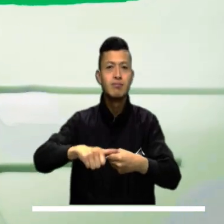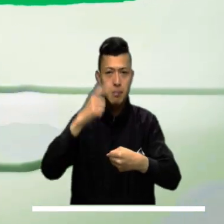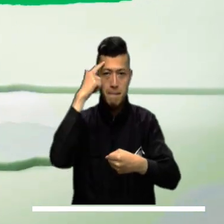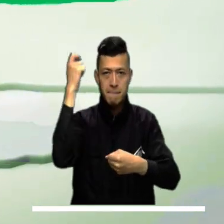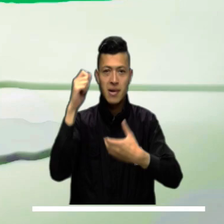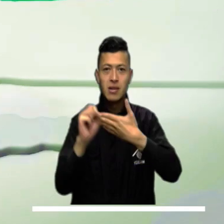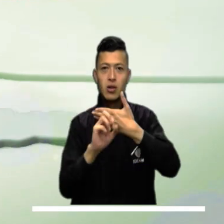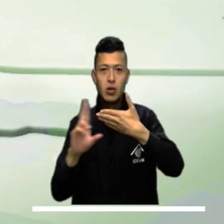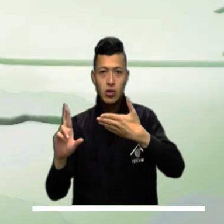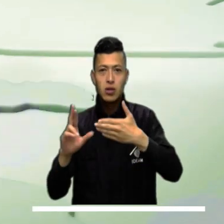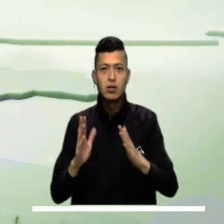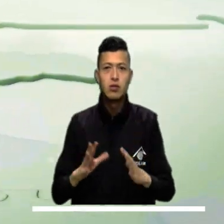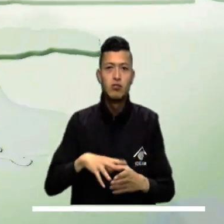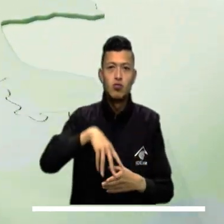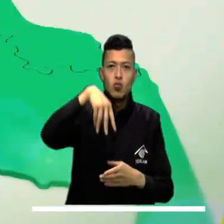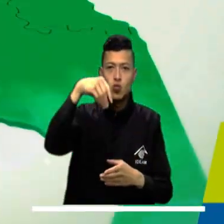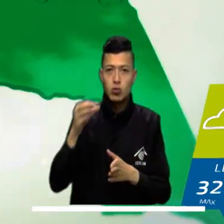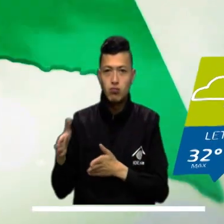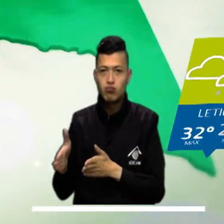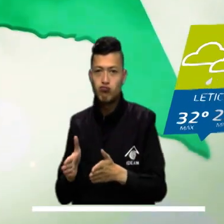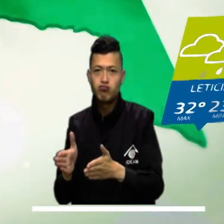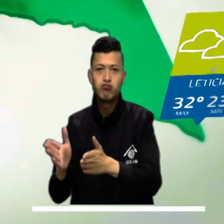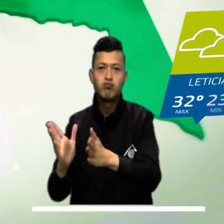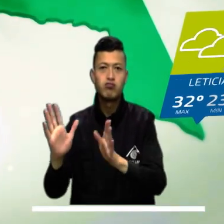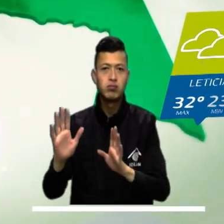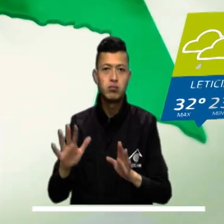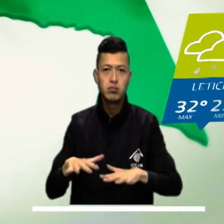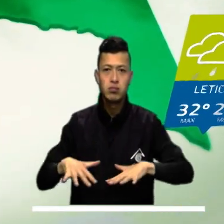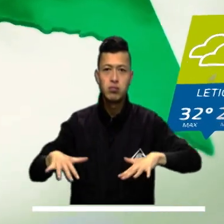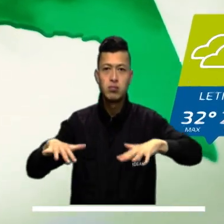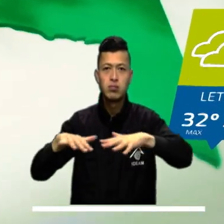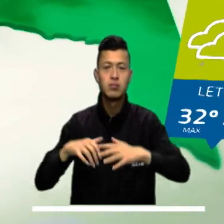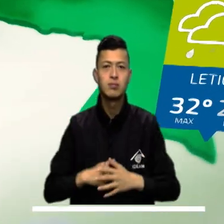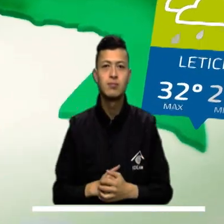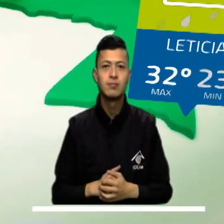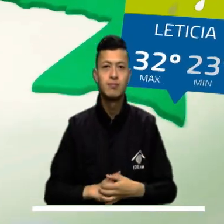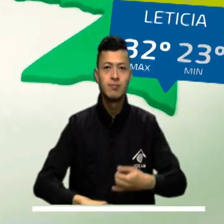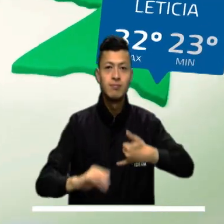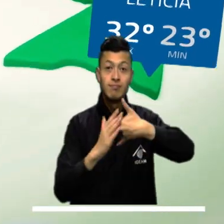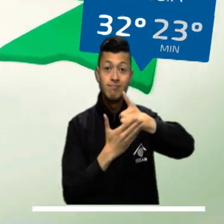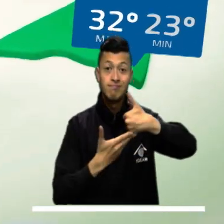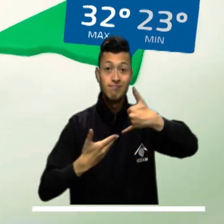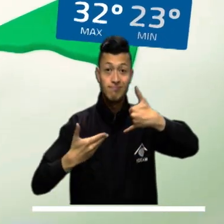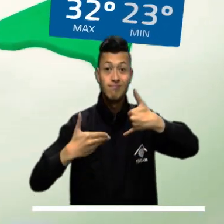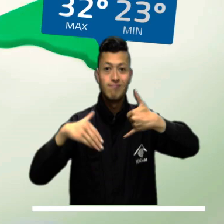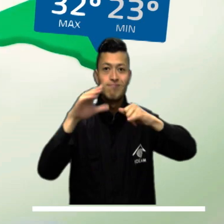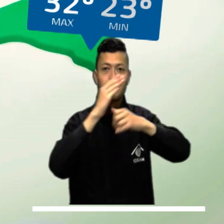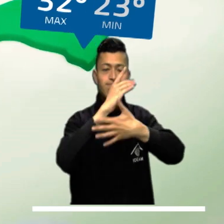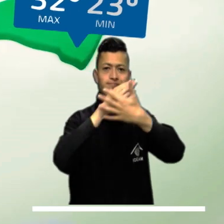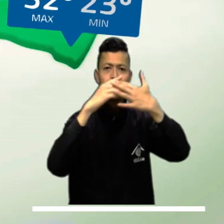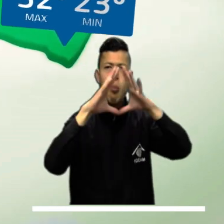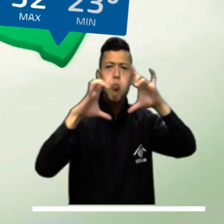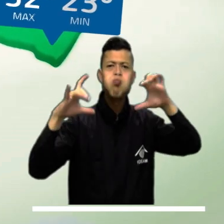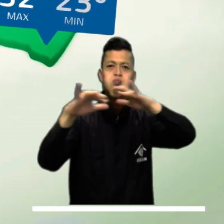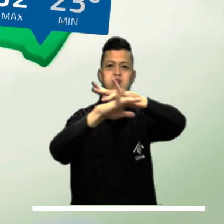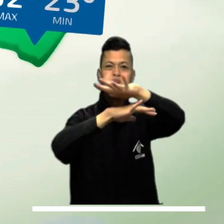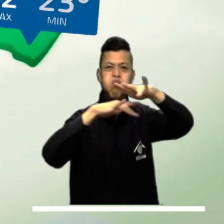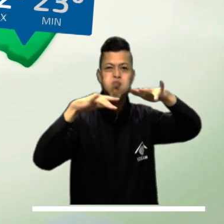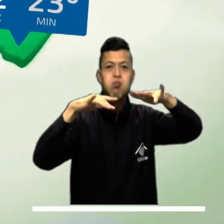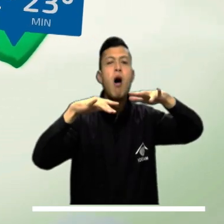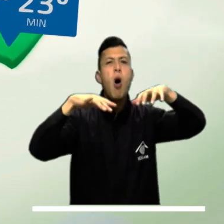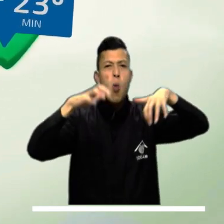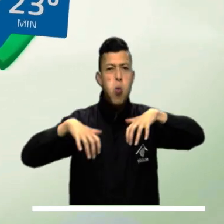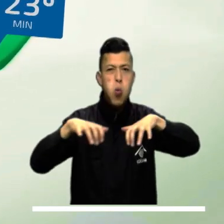Oriente de Meta y Piedemonte, Yanet. En la Amazonía se prevé cielo mayormente nublado acompañado por lluvias ligeras